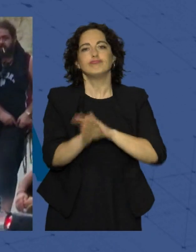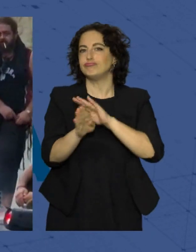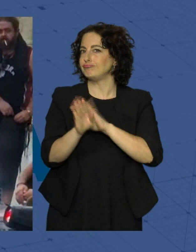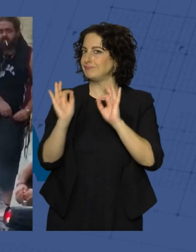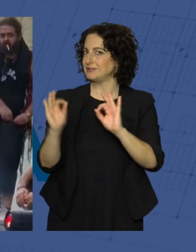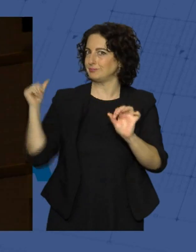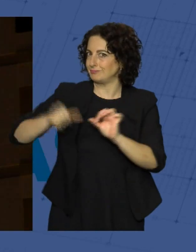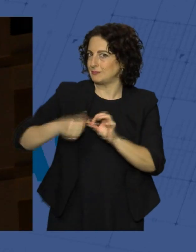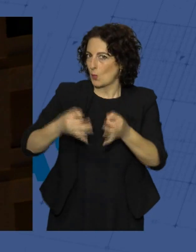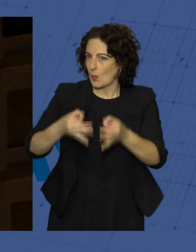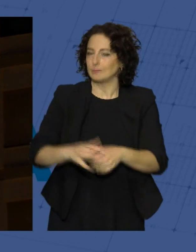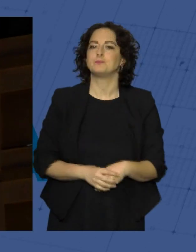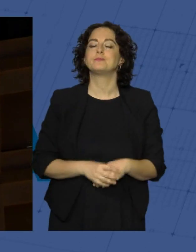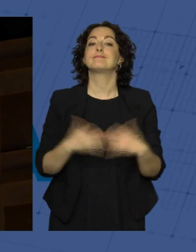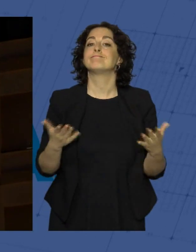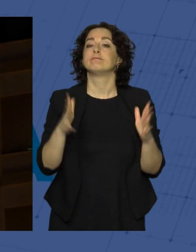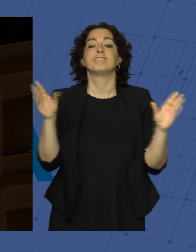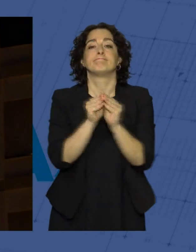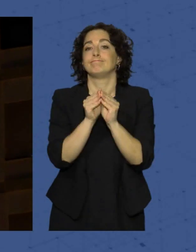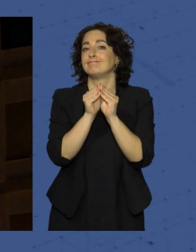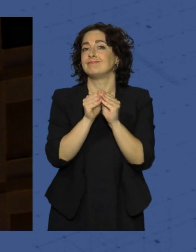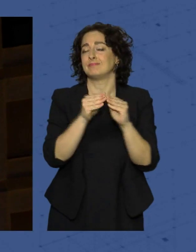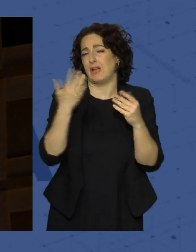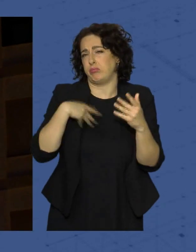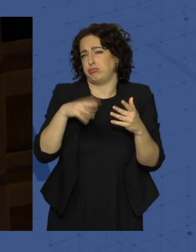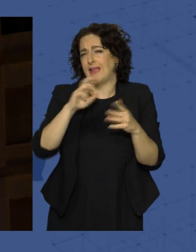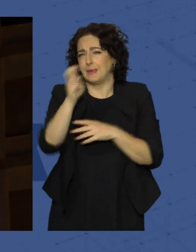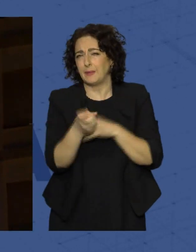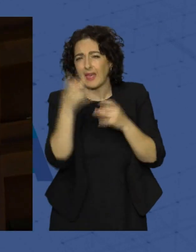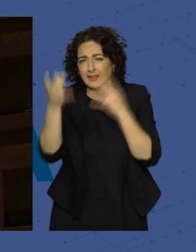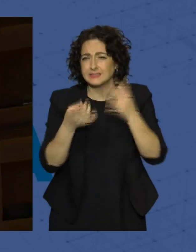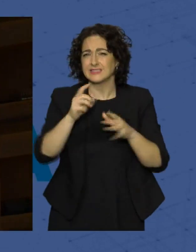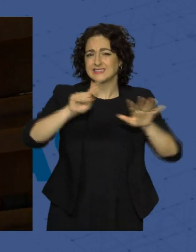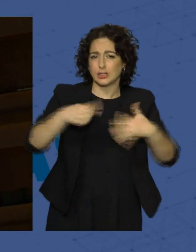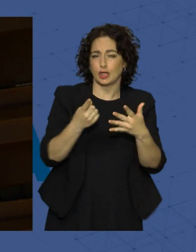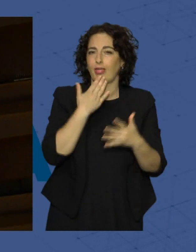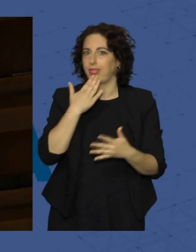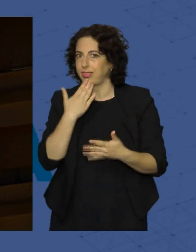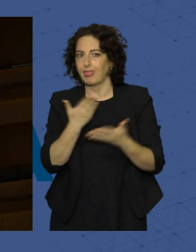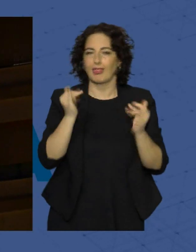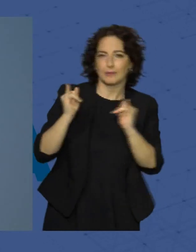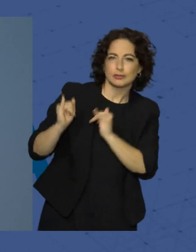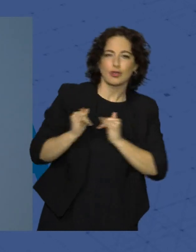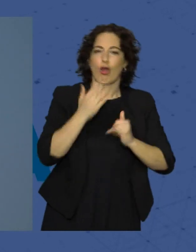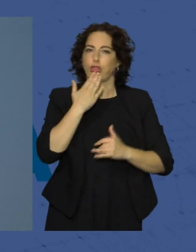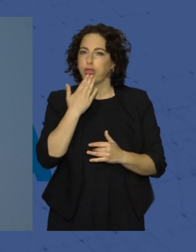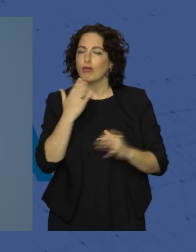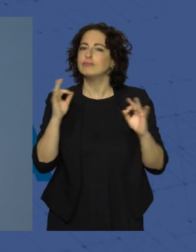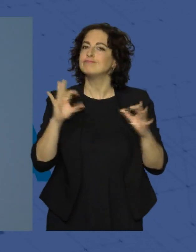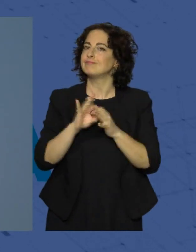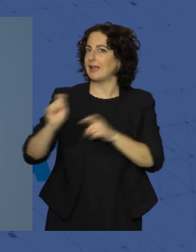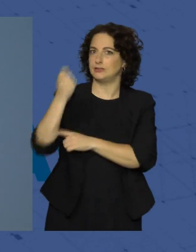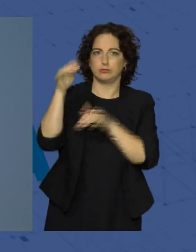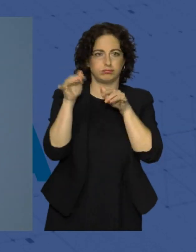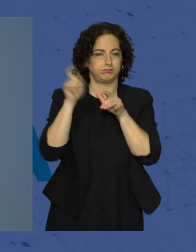su magnetismo. En definitiva, más de una decena de actividades y más de seis horas de entretenimiento, diversión y ocio con un rotundo éxito de